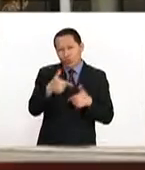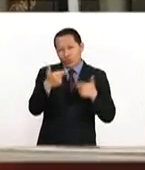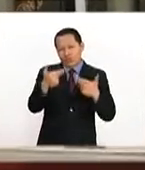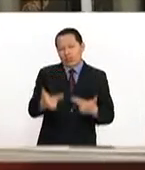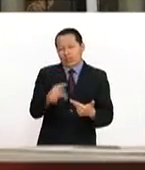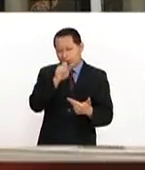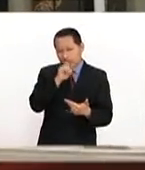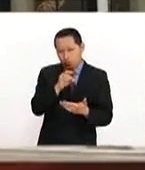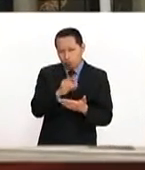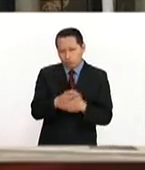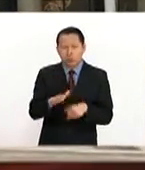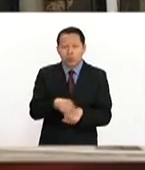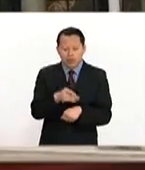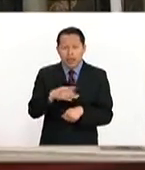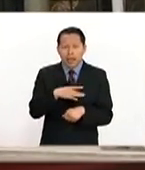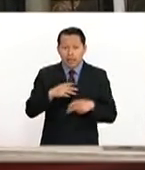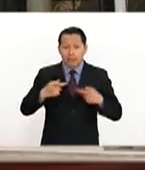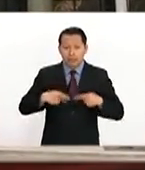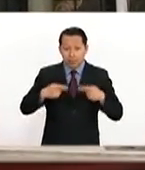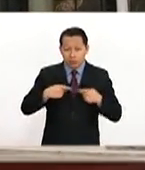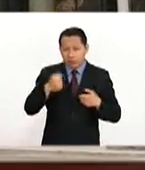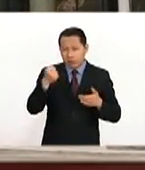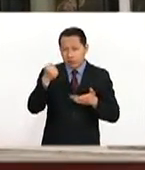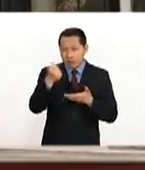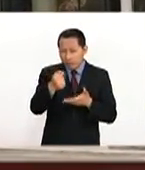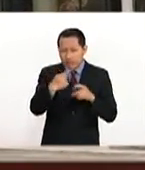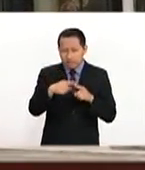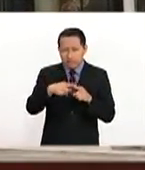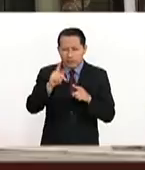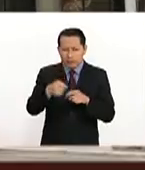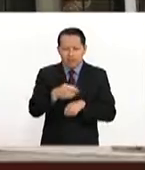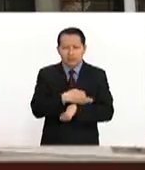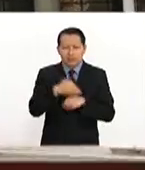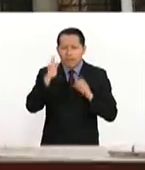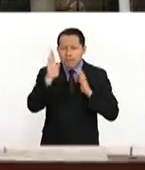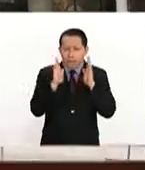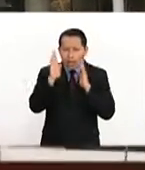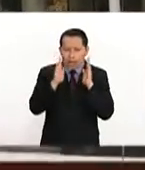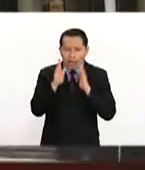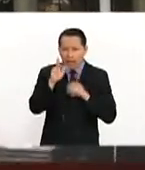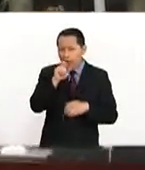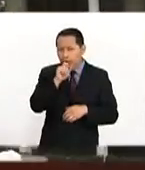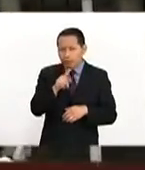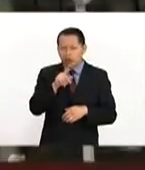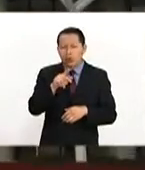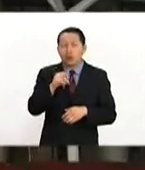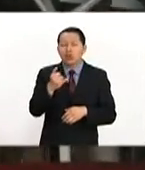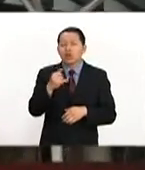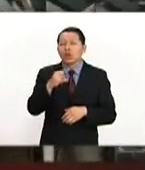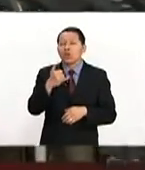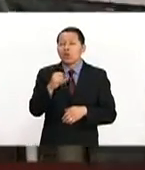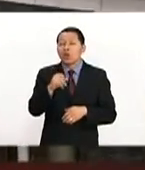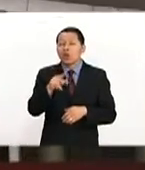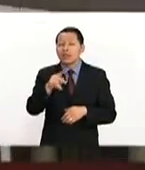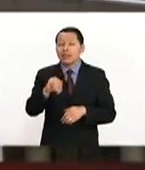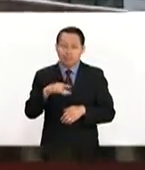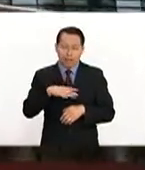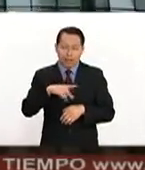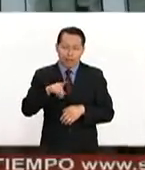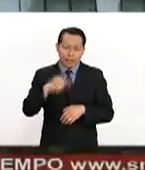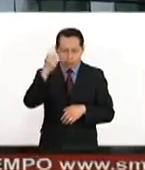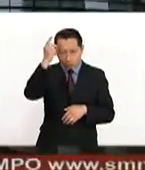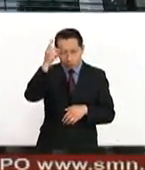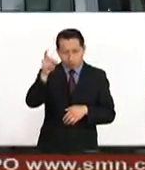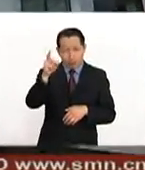que los accionistas son una familia de Malasia, la familia de Joaquín, ya son los propietarios. Y